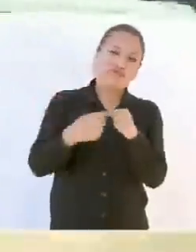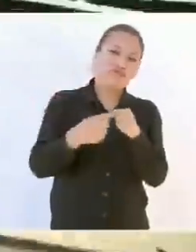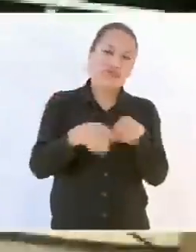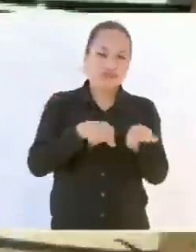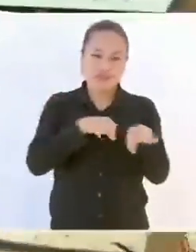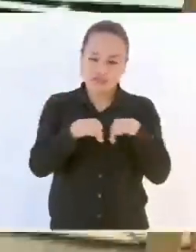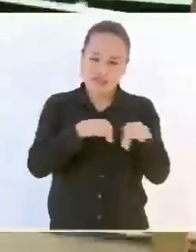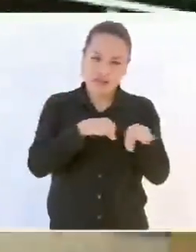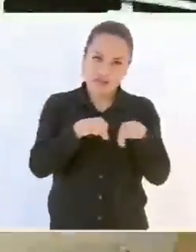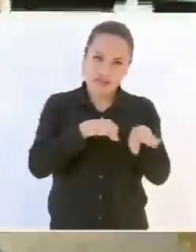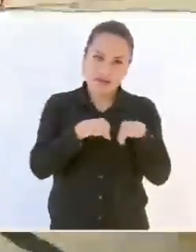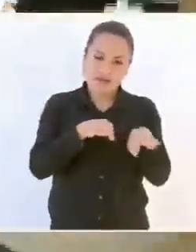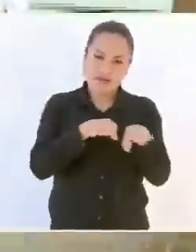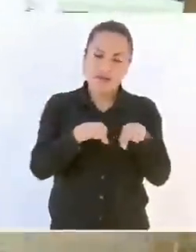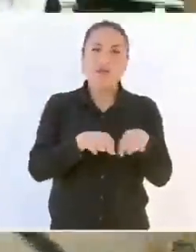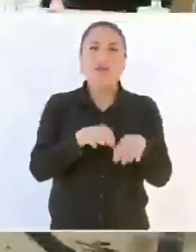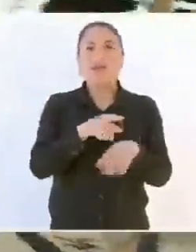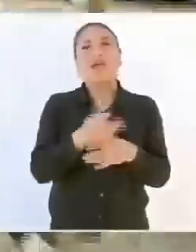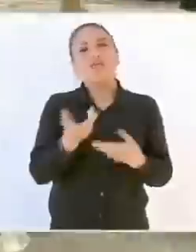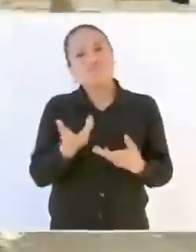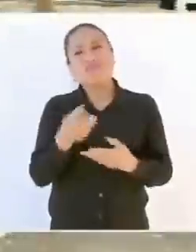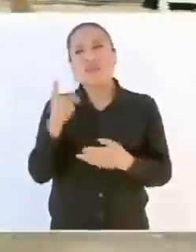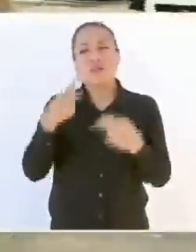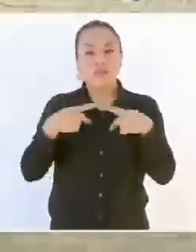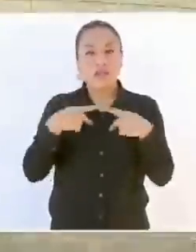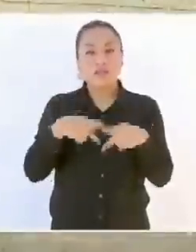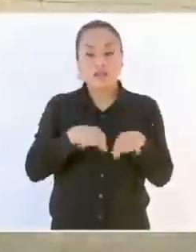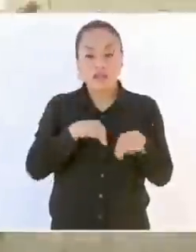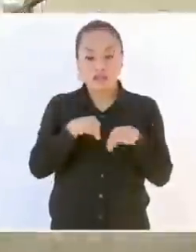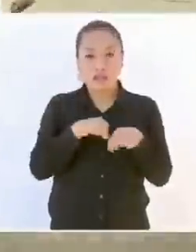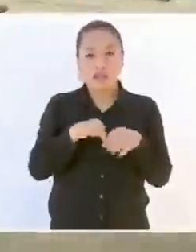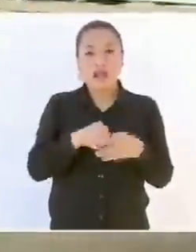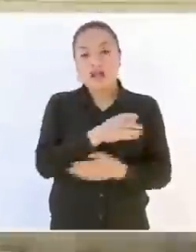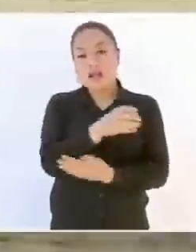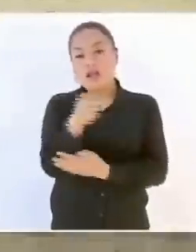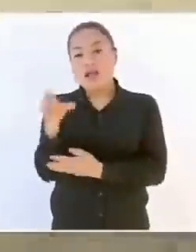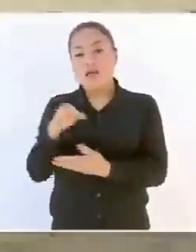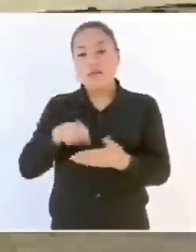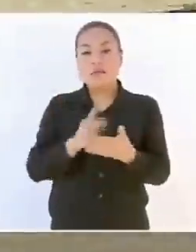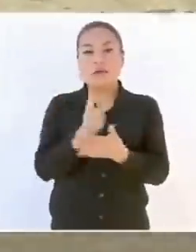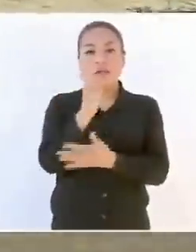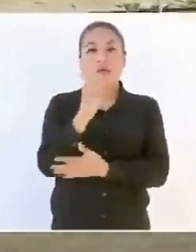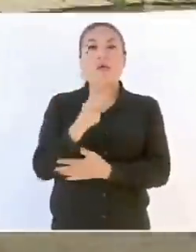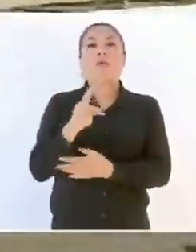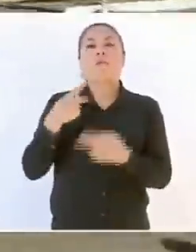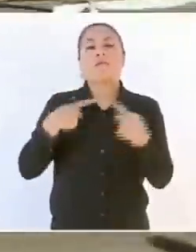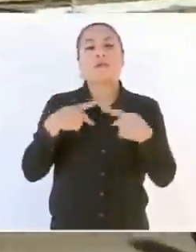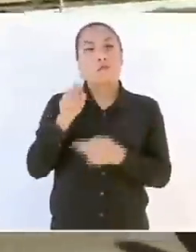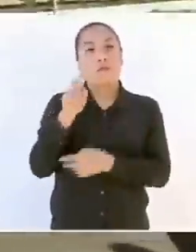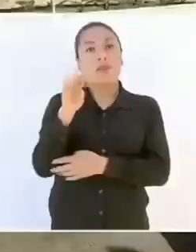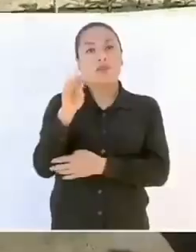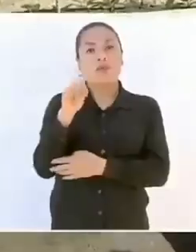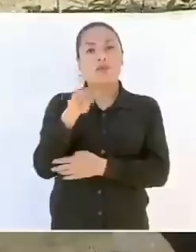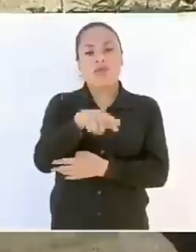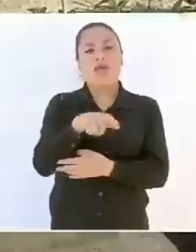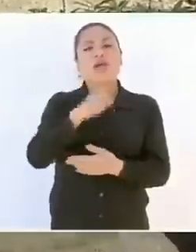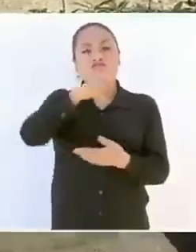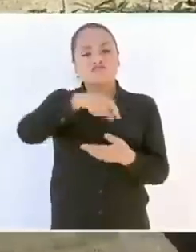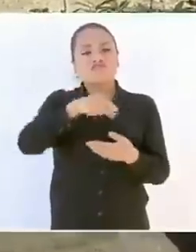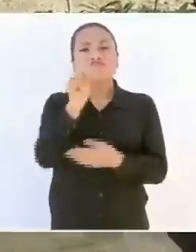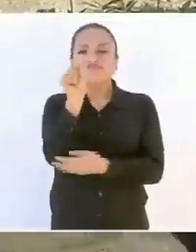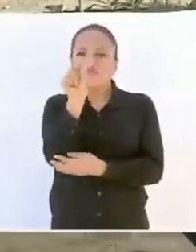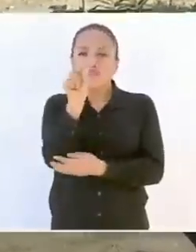registro de los posibles productores Salimos 29 beneficiados Aquí tenemos el semillero En este semillero